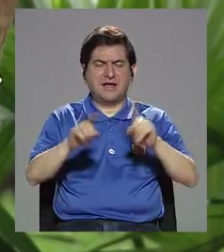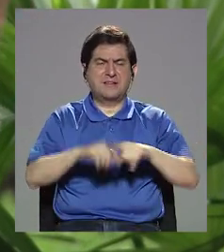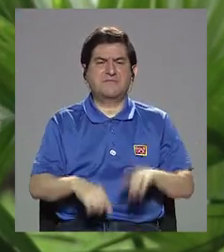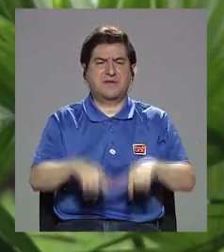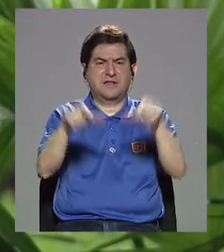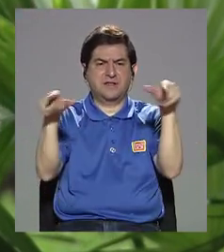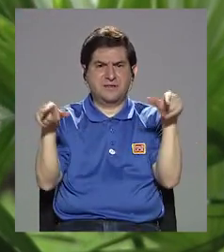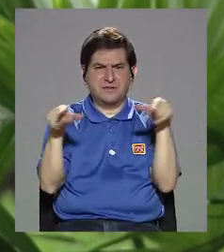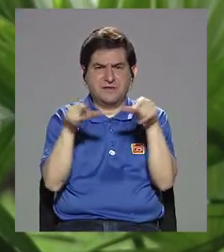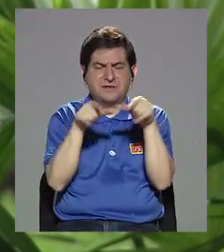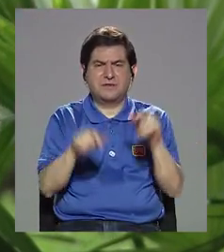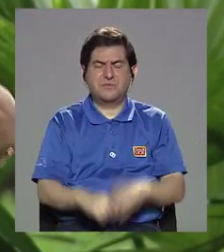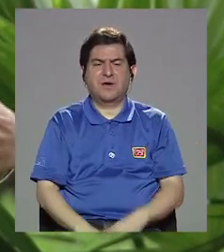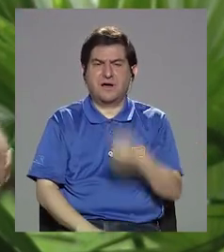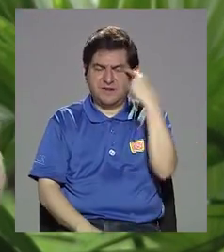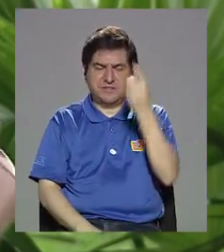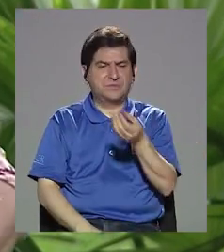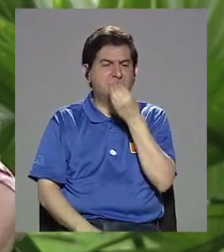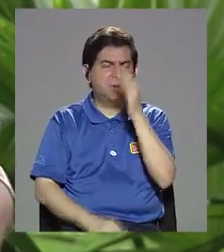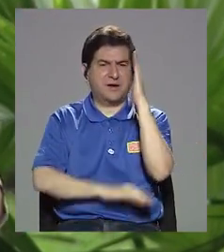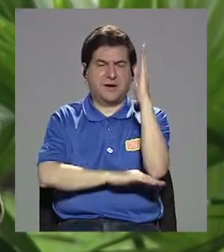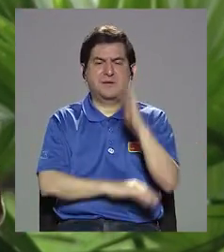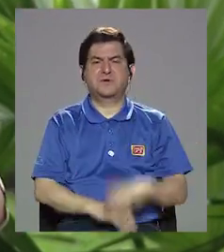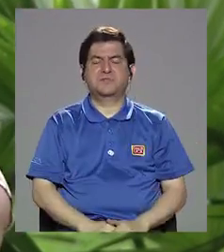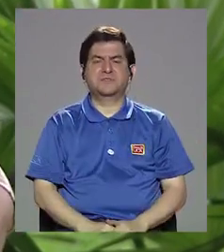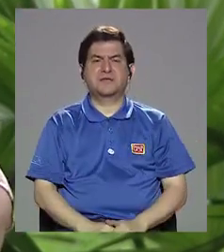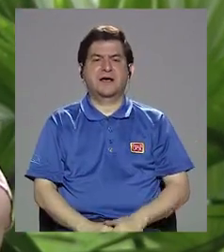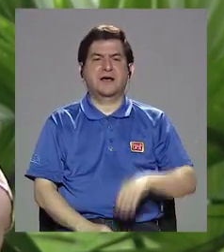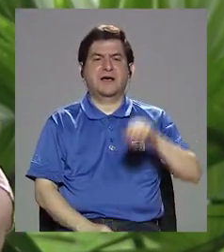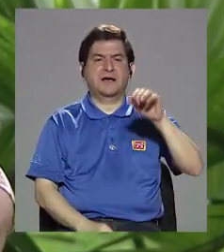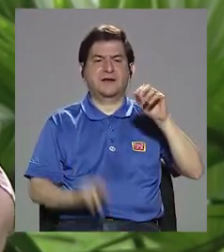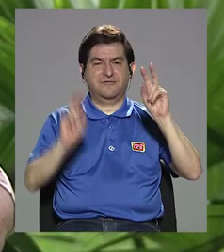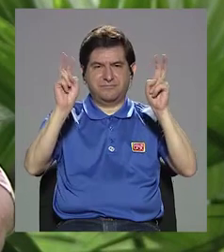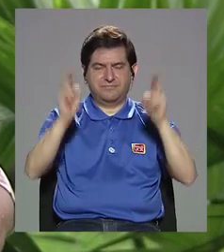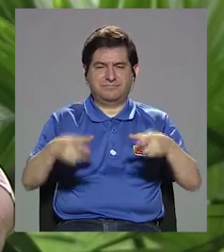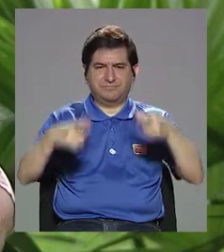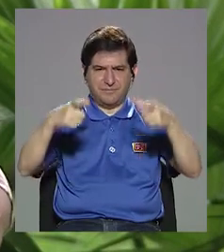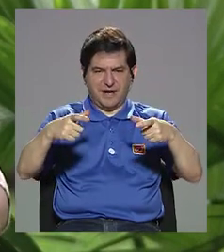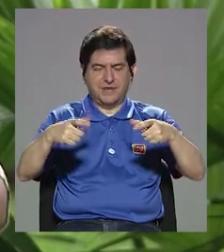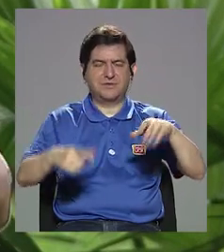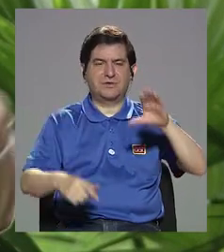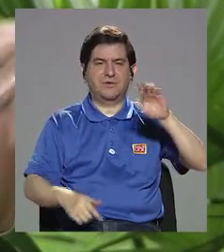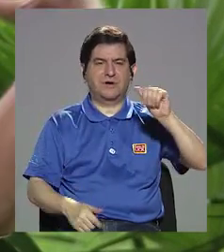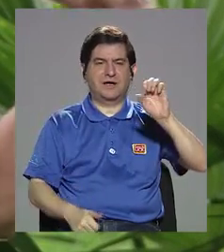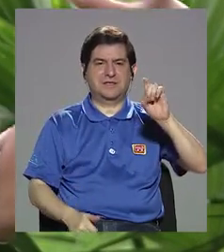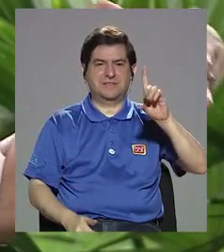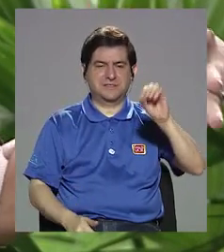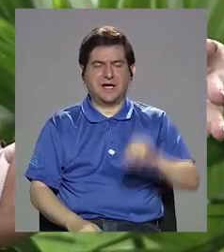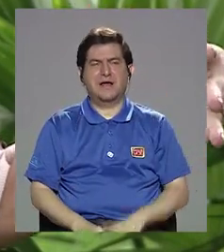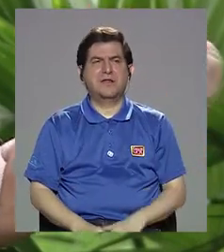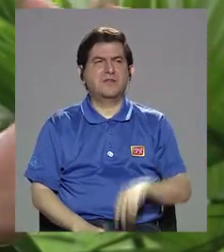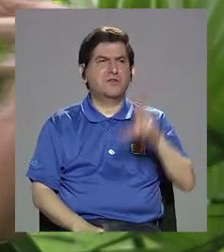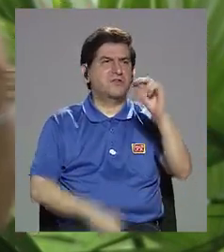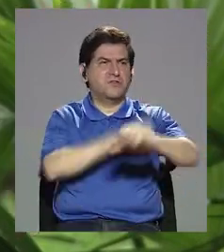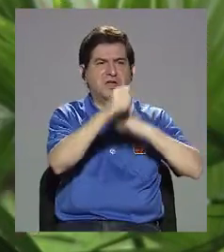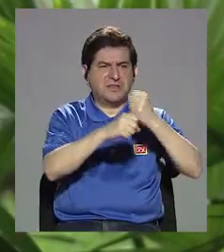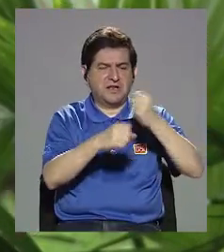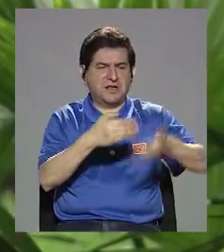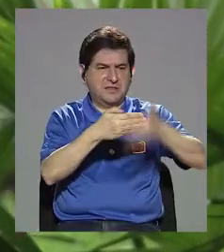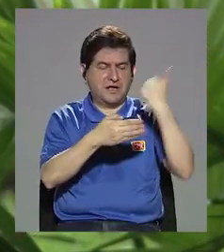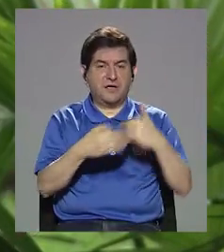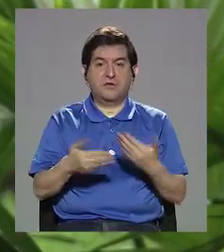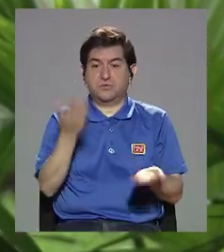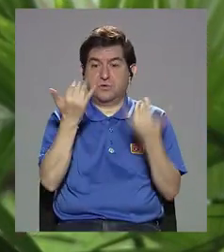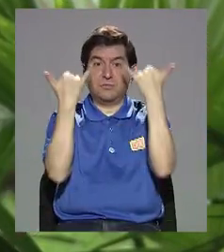para almorzar, el cazado, por ejemplo, yo tengo fotografías del cazado de hace 30 años y el de